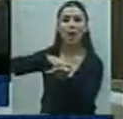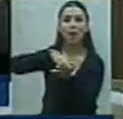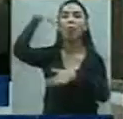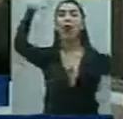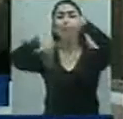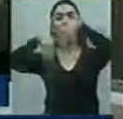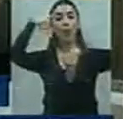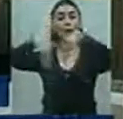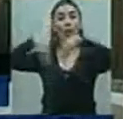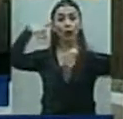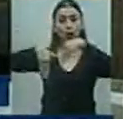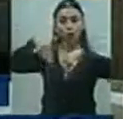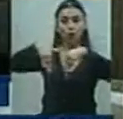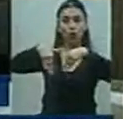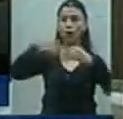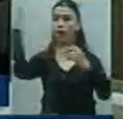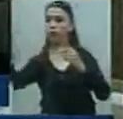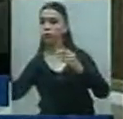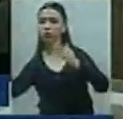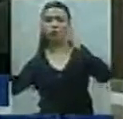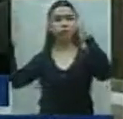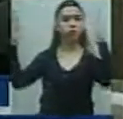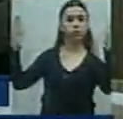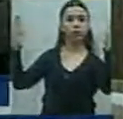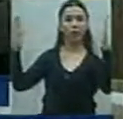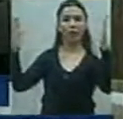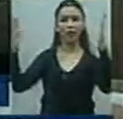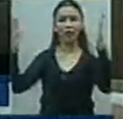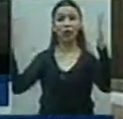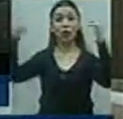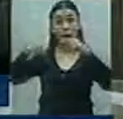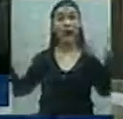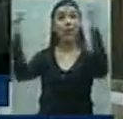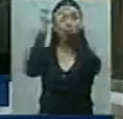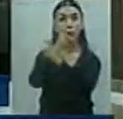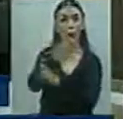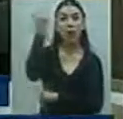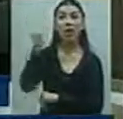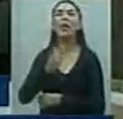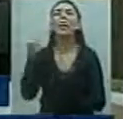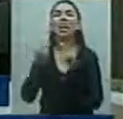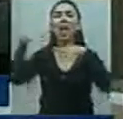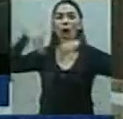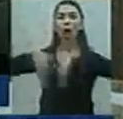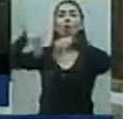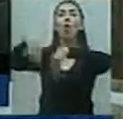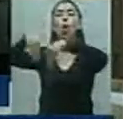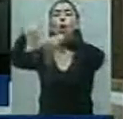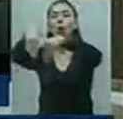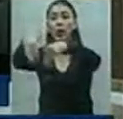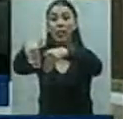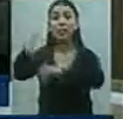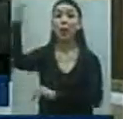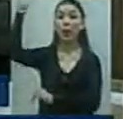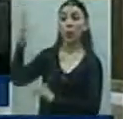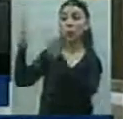sector. Los unos y los otros. Y cuando hablo de esta grieta, hablo de que había movilizaciones promovidas por